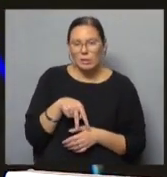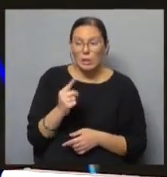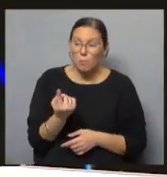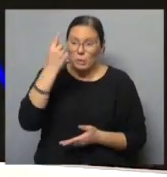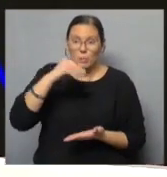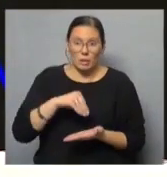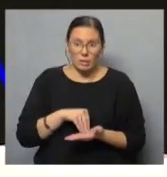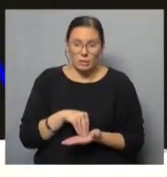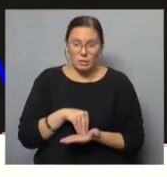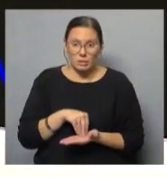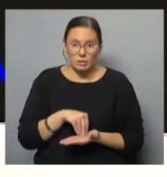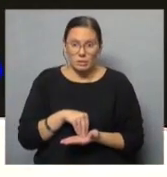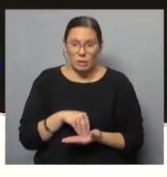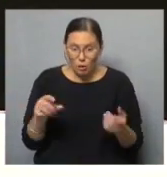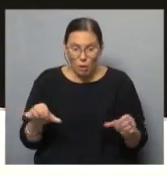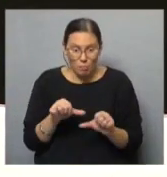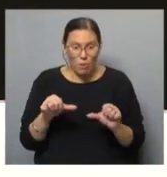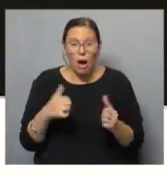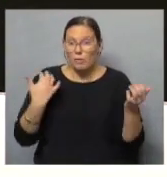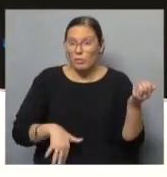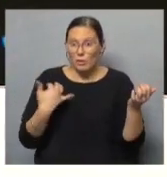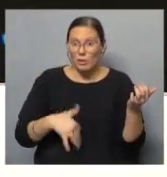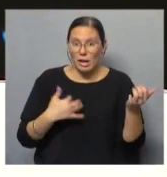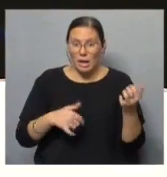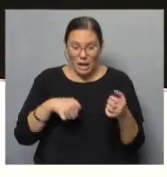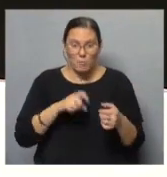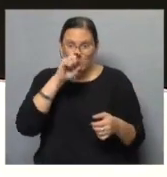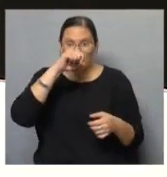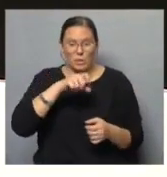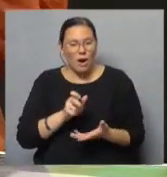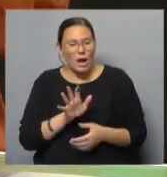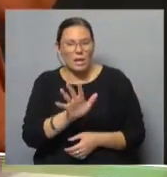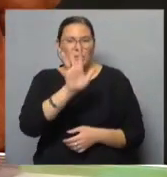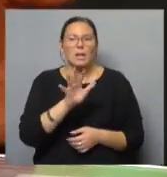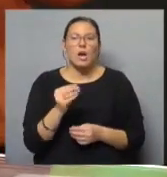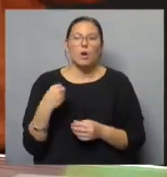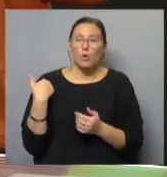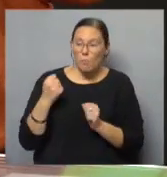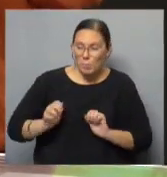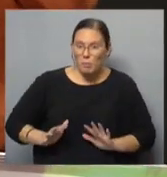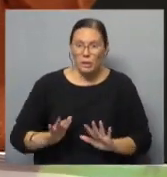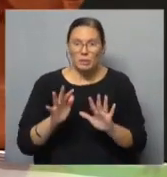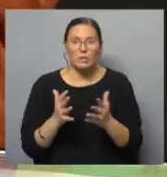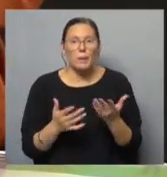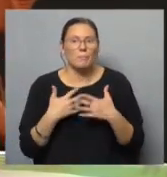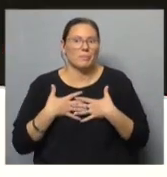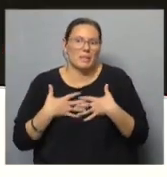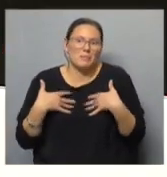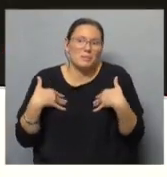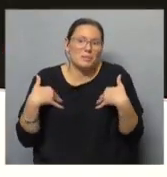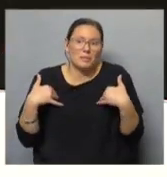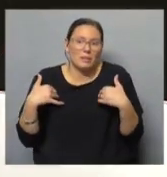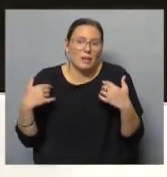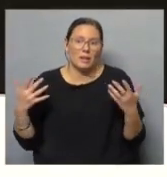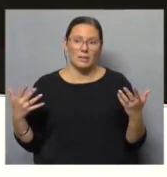primera vez que lo vamos a poder hacer acá, en Montevideo. ¿Y cómo viene la previa, no? Súper emocionados, claro. Claro, mirá,